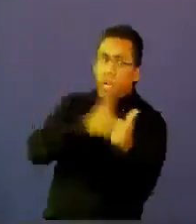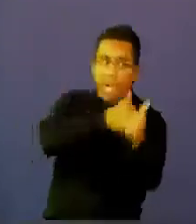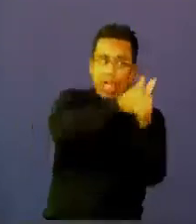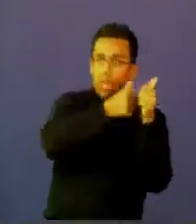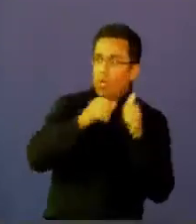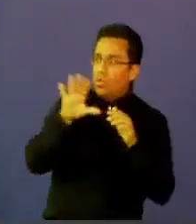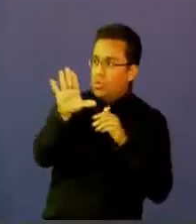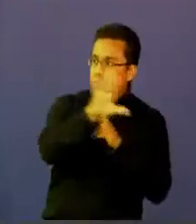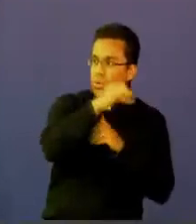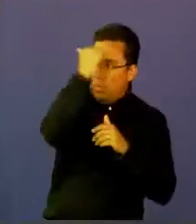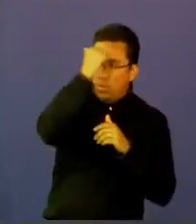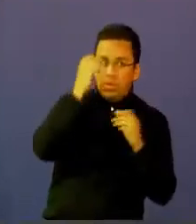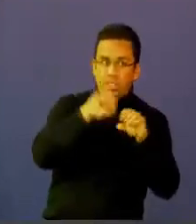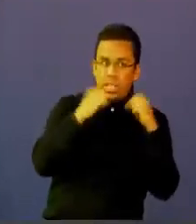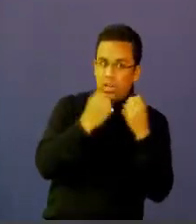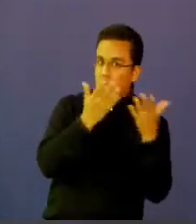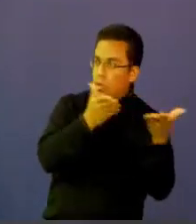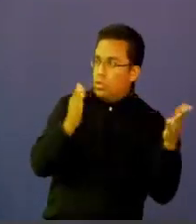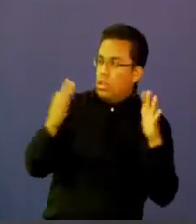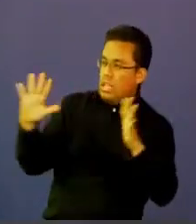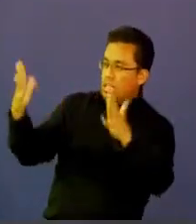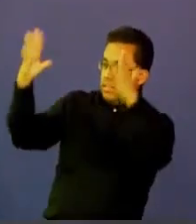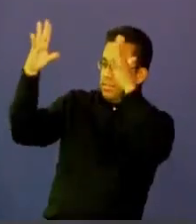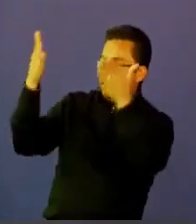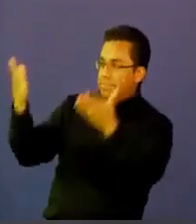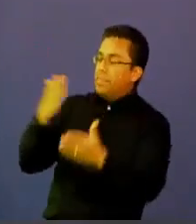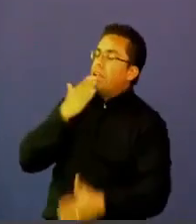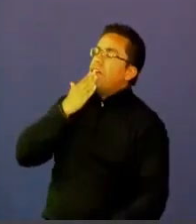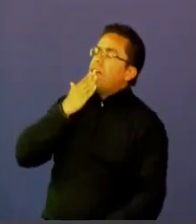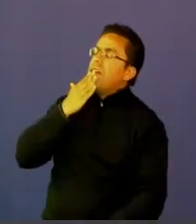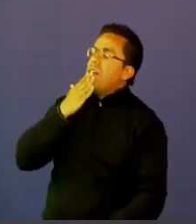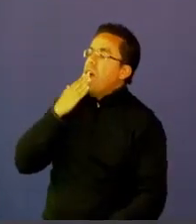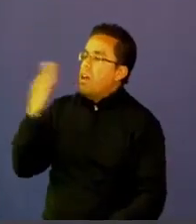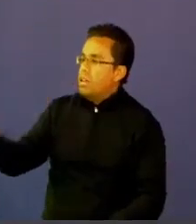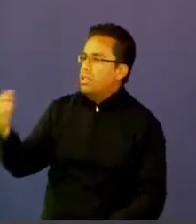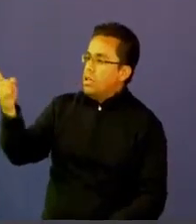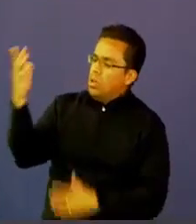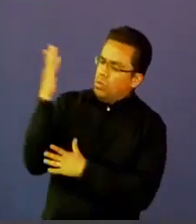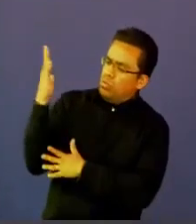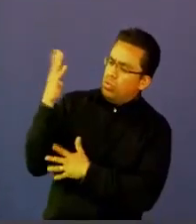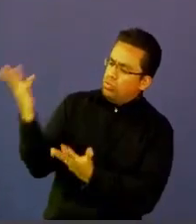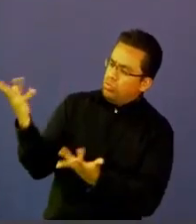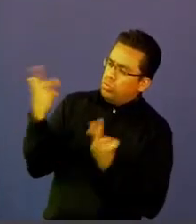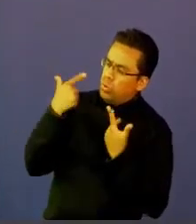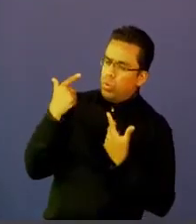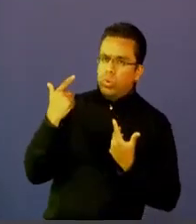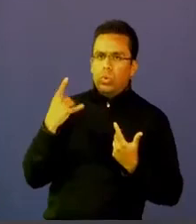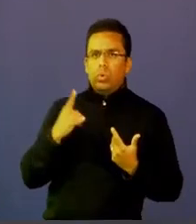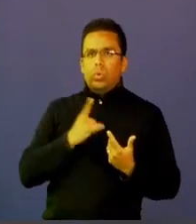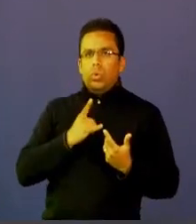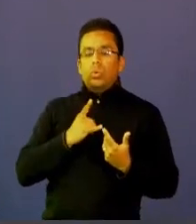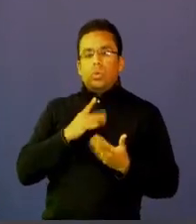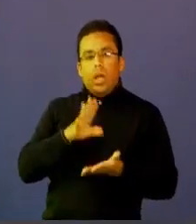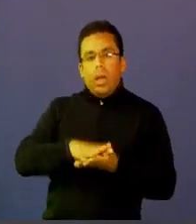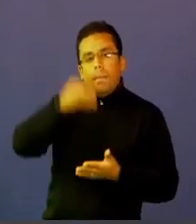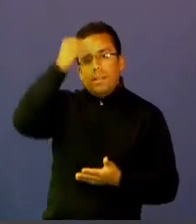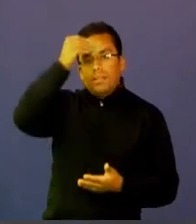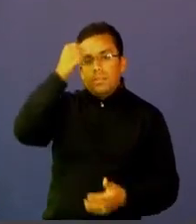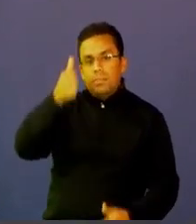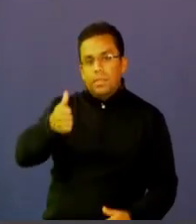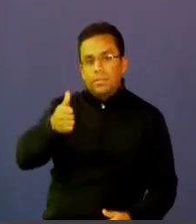de ellos muchísimas gracias Carlos por una conferencia tan inspiradora que nos ha dejado muchísimos aprendizajes